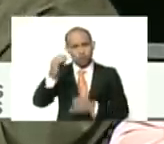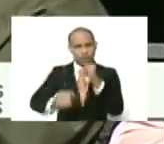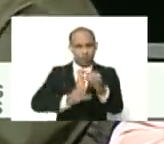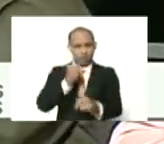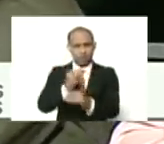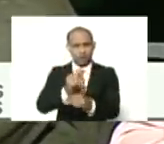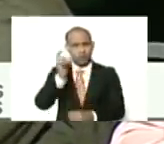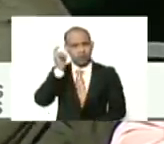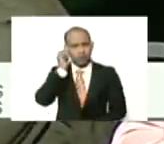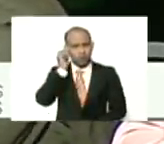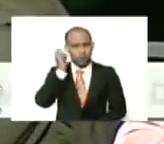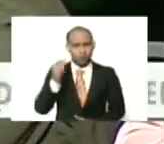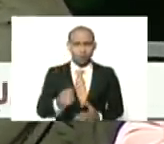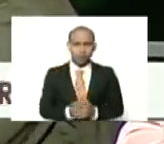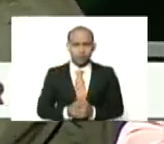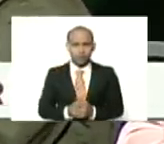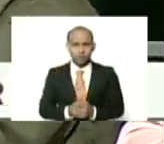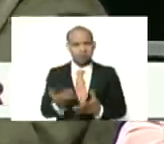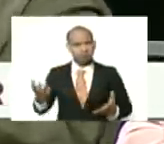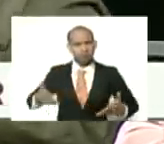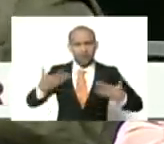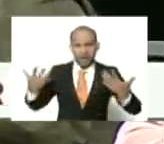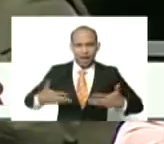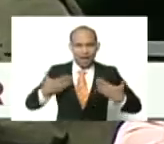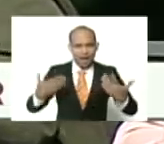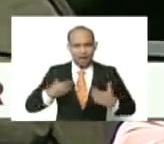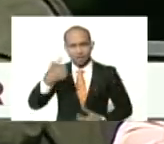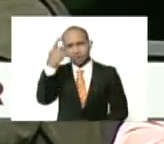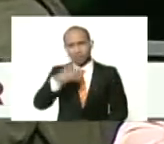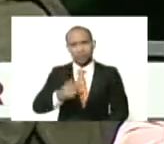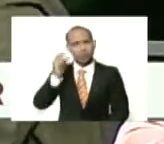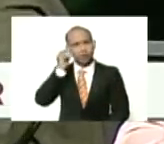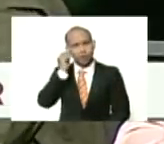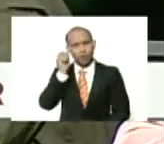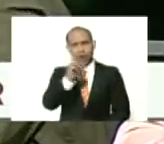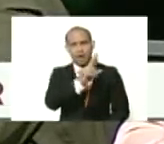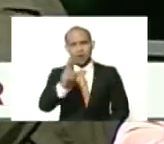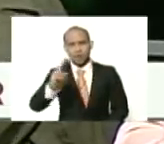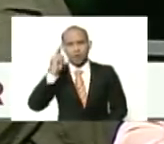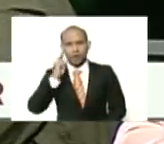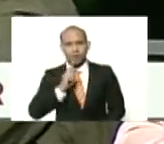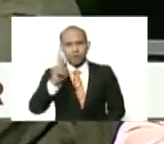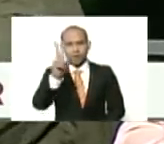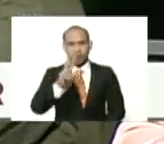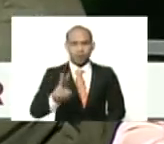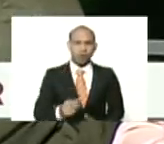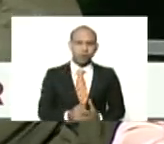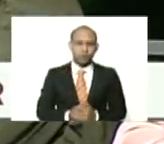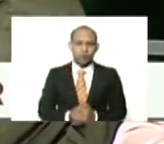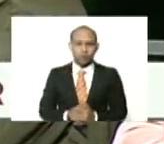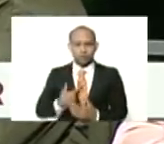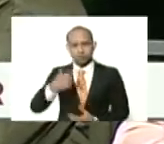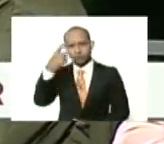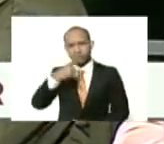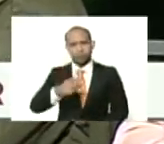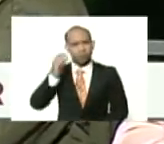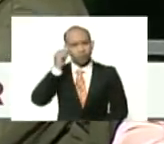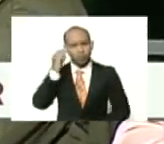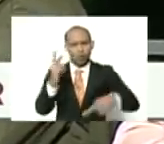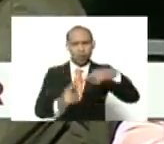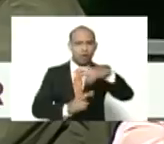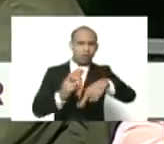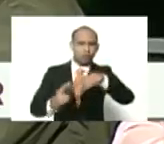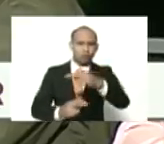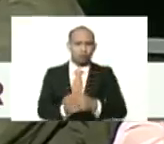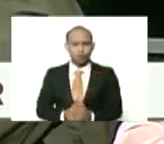de la Mujer, con la alegría, de ser mujer, en la República Bolivariana, de Venezuela, de ser mujer, en revolución,